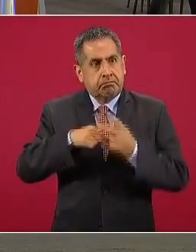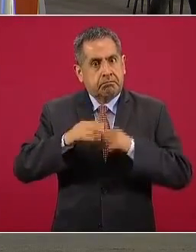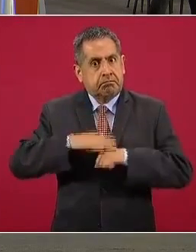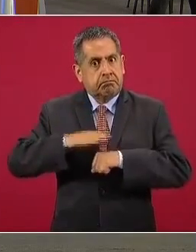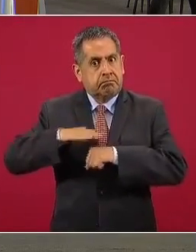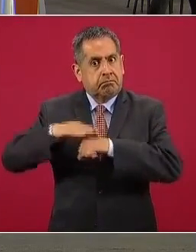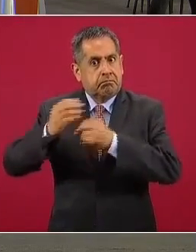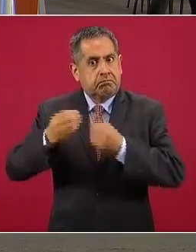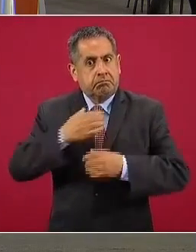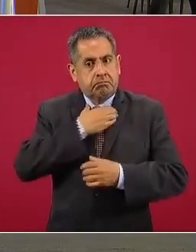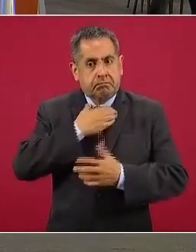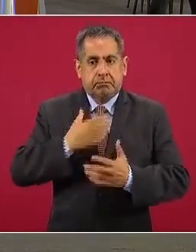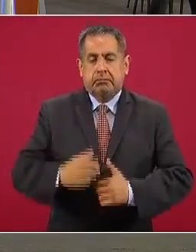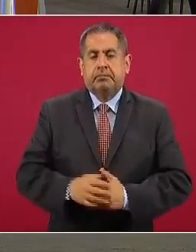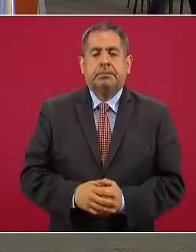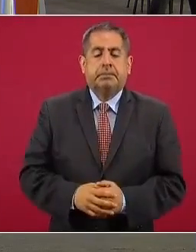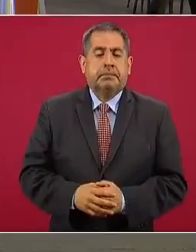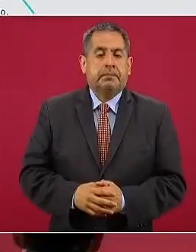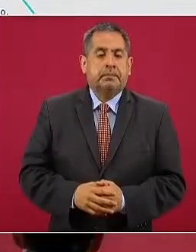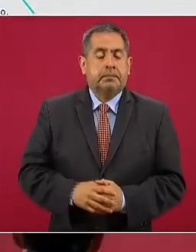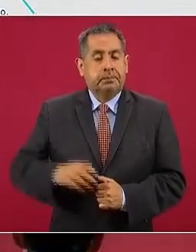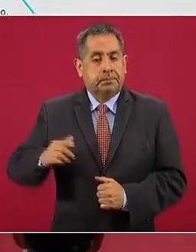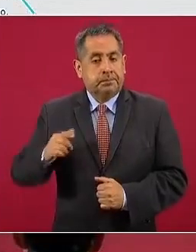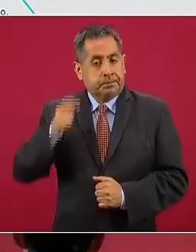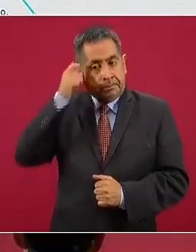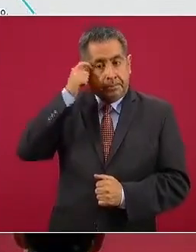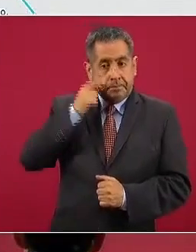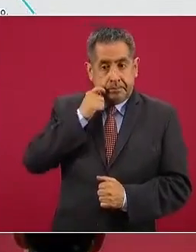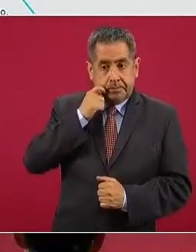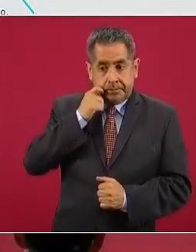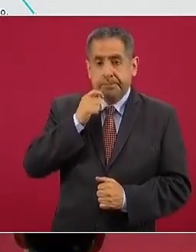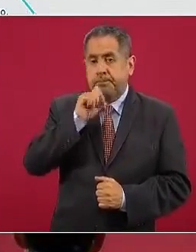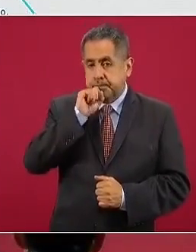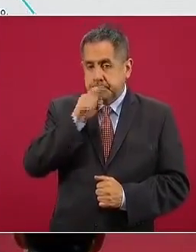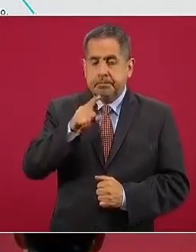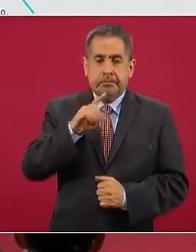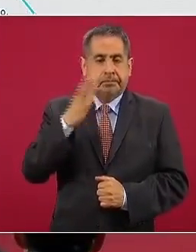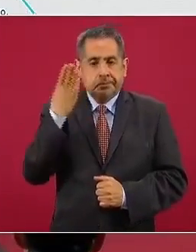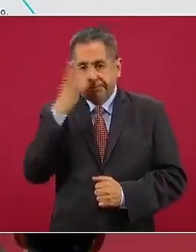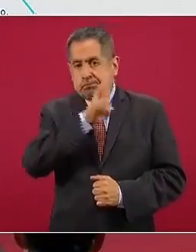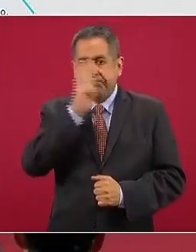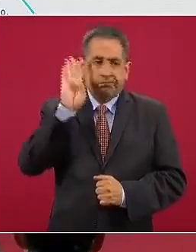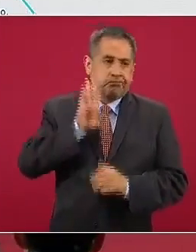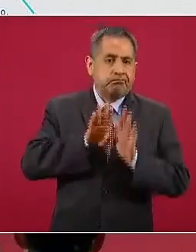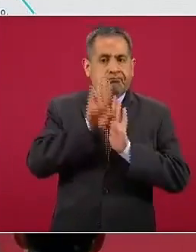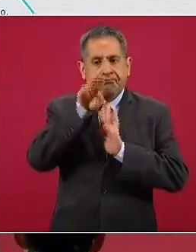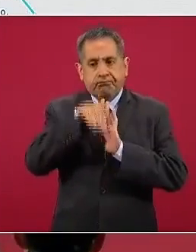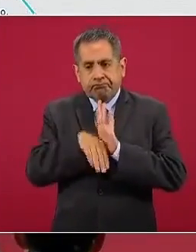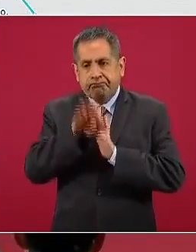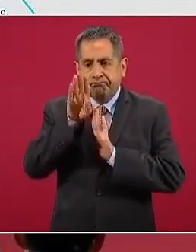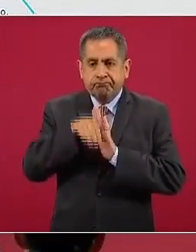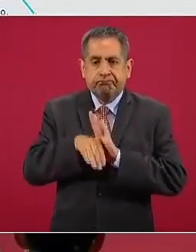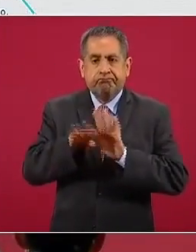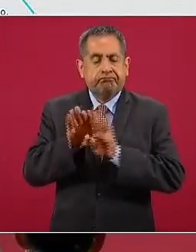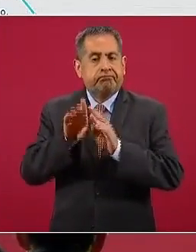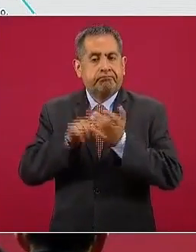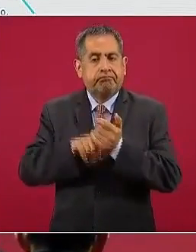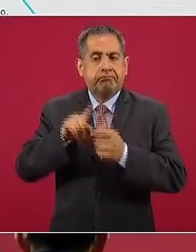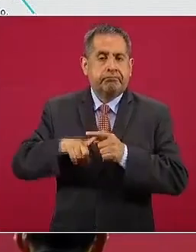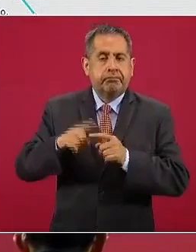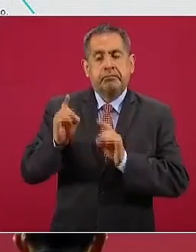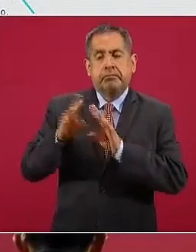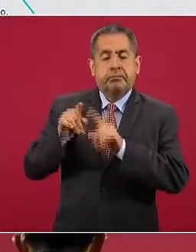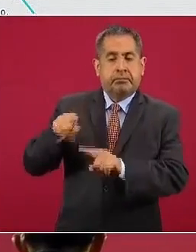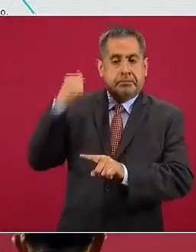ascenso. La siguiente. El caso de Guerrero, en general, con subidas y bajadas, particularmente a expensas de Acapulco,